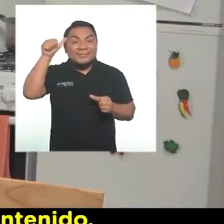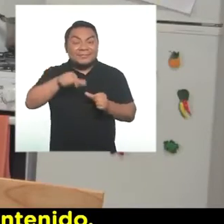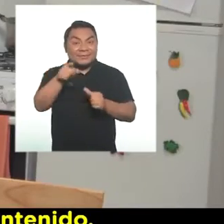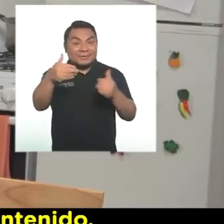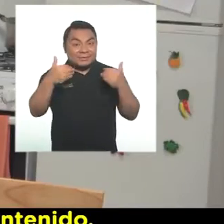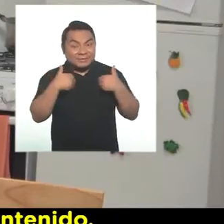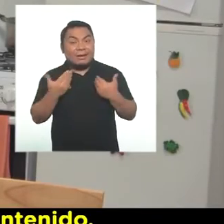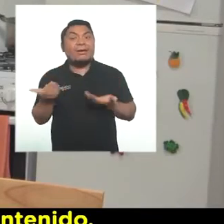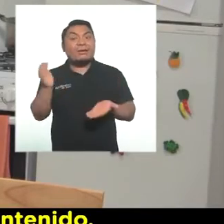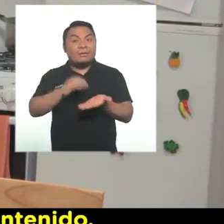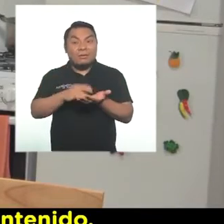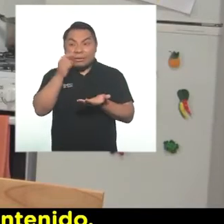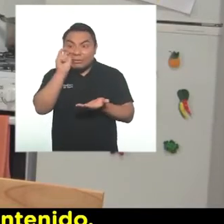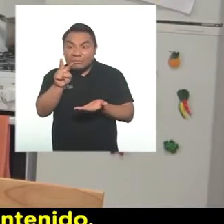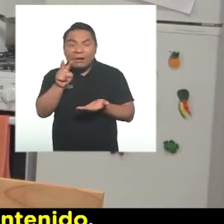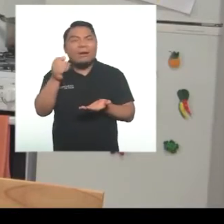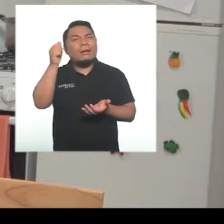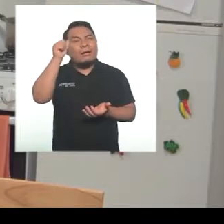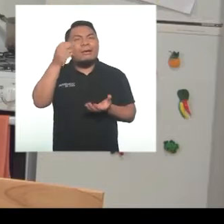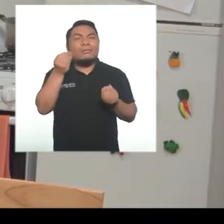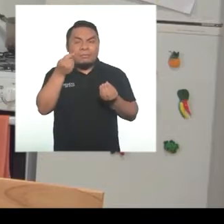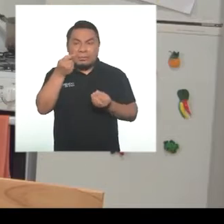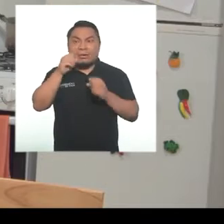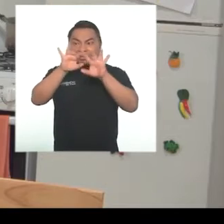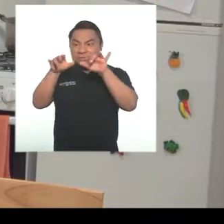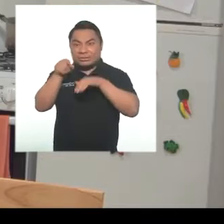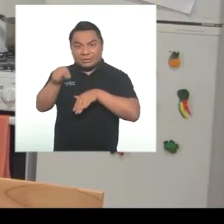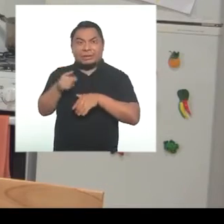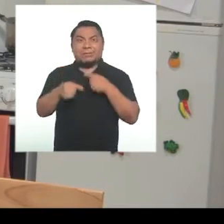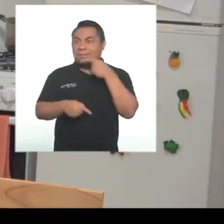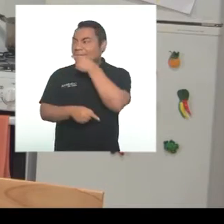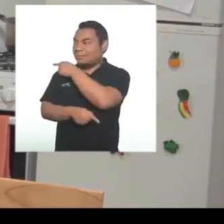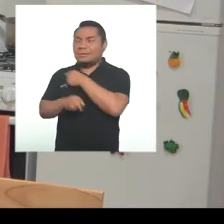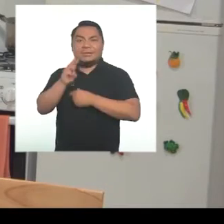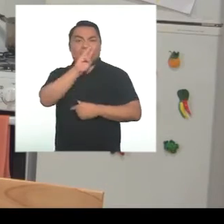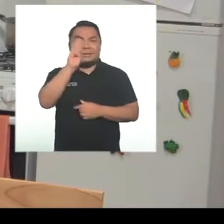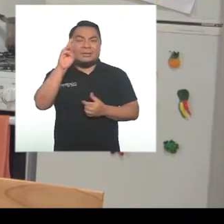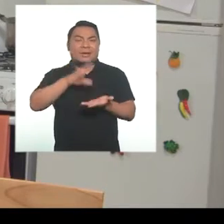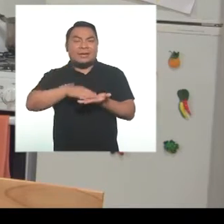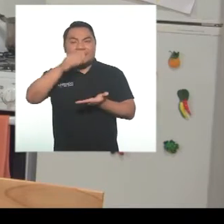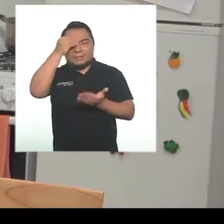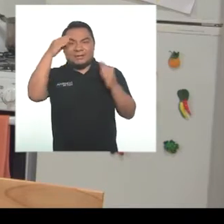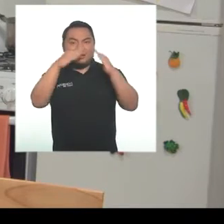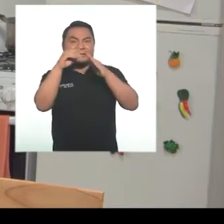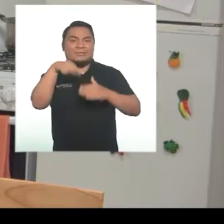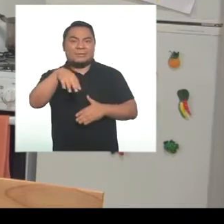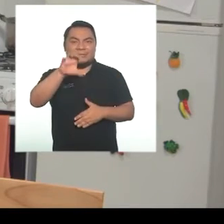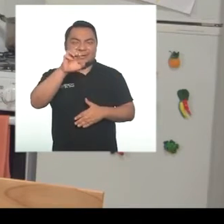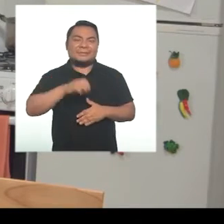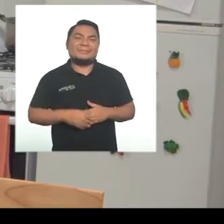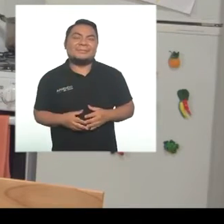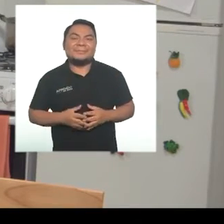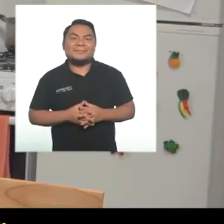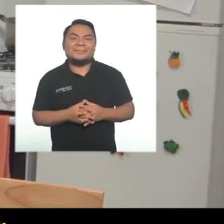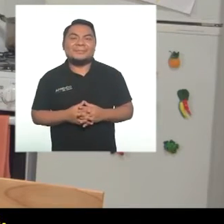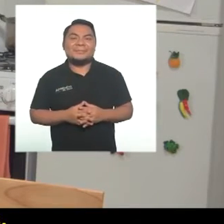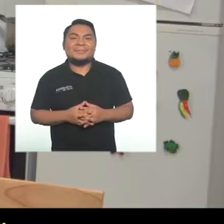Recuerden que si quieren volver a ver este contenido, pueden visitar la web www.aprenduencasa.pe